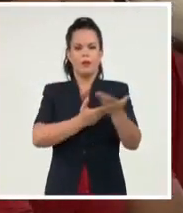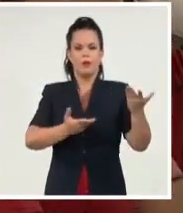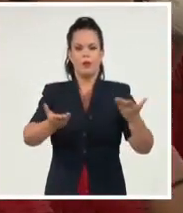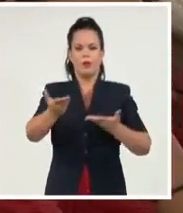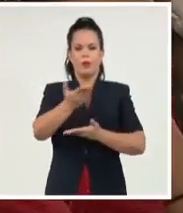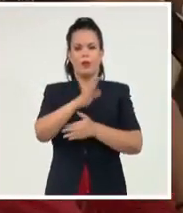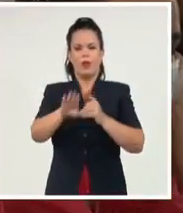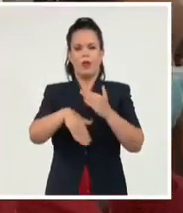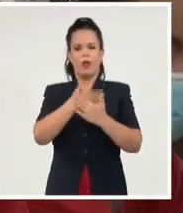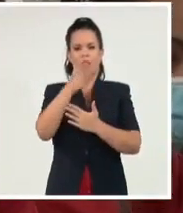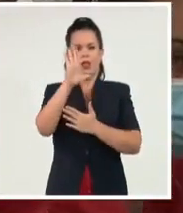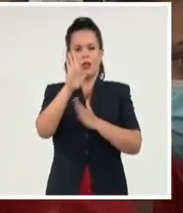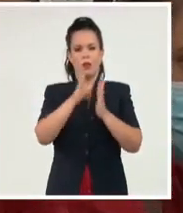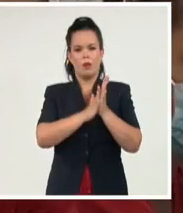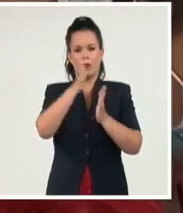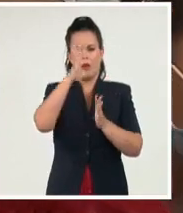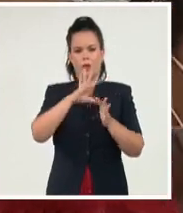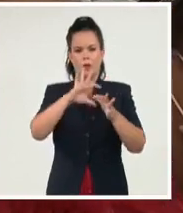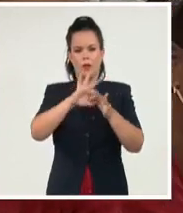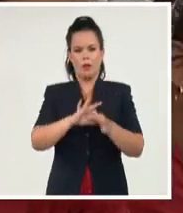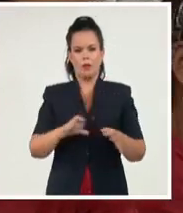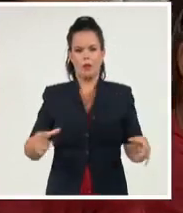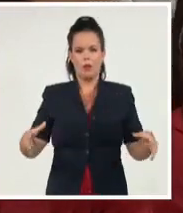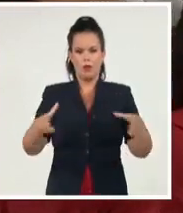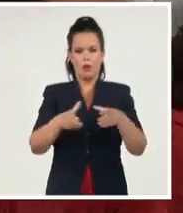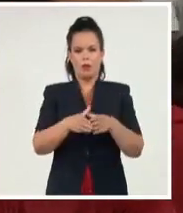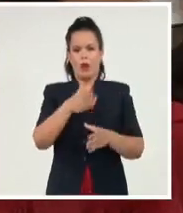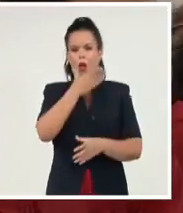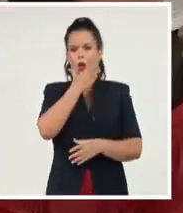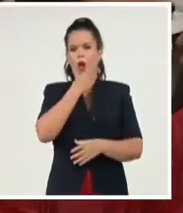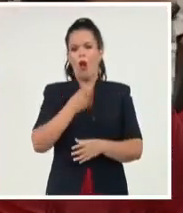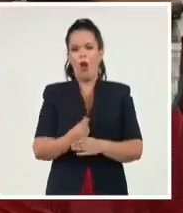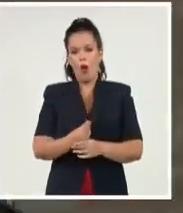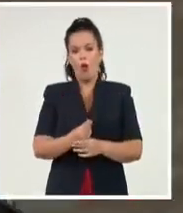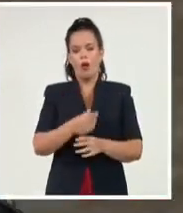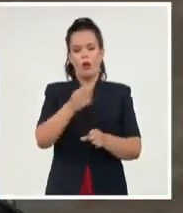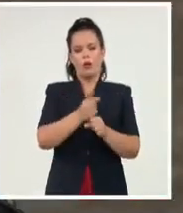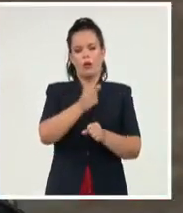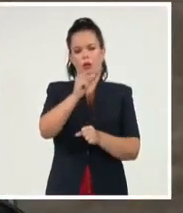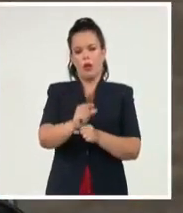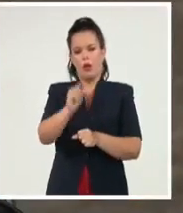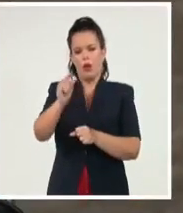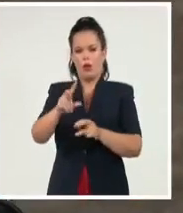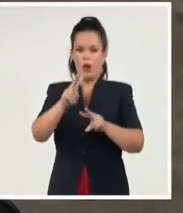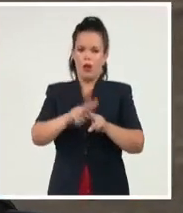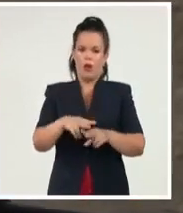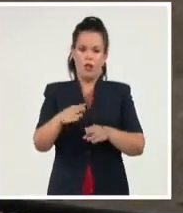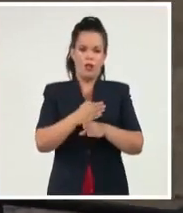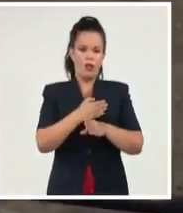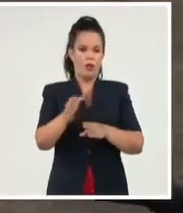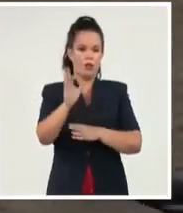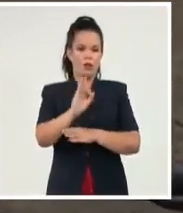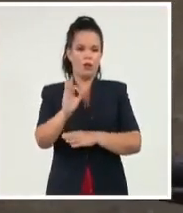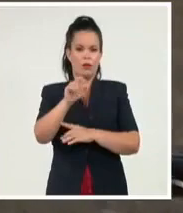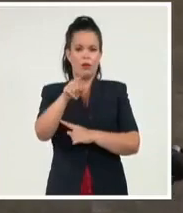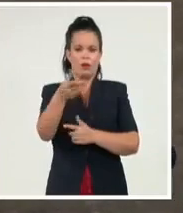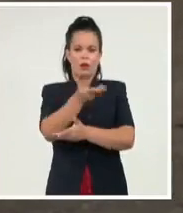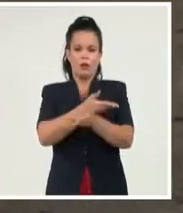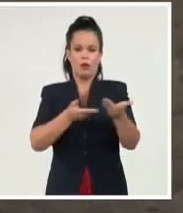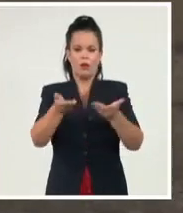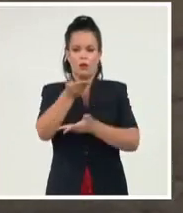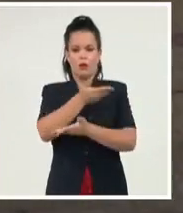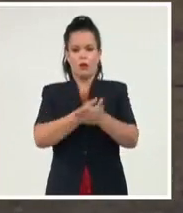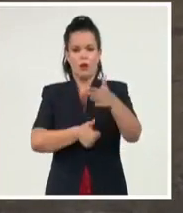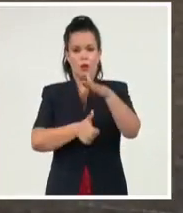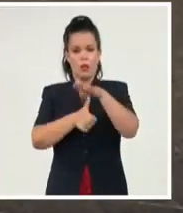agosto del encuentro de estudiantes y jóvenes trabajadores capitalinos de diferentes sectores con el presidente de la República, Miguel